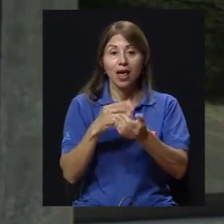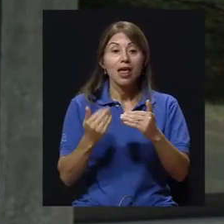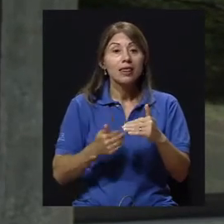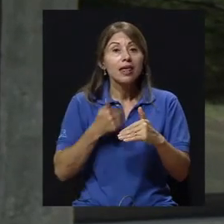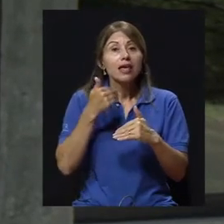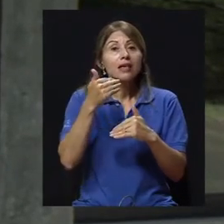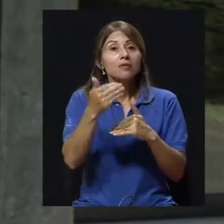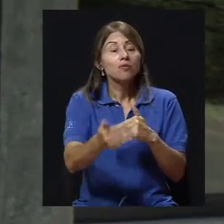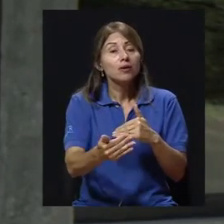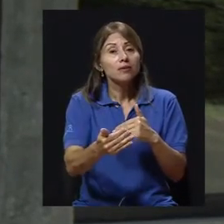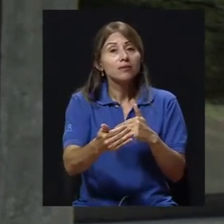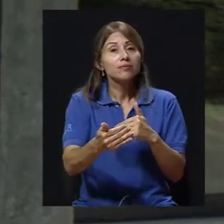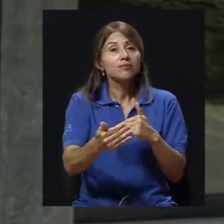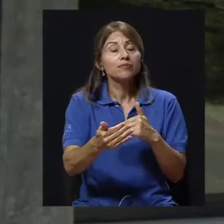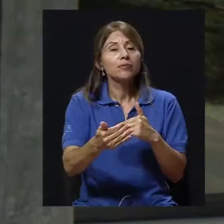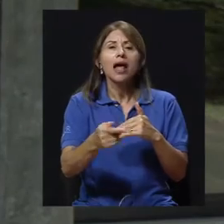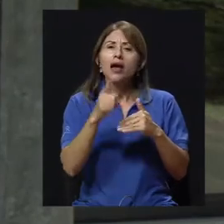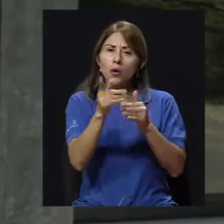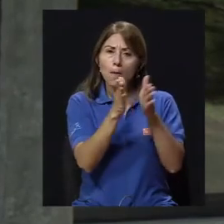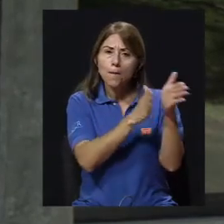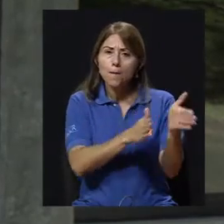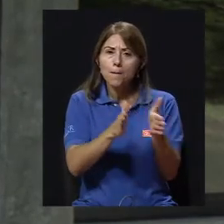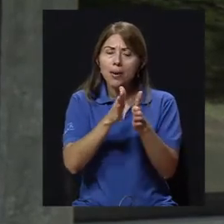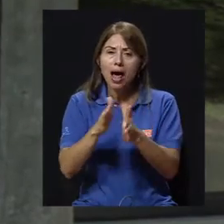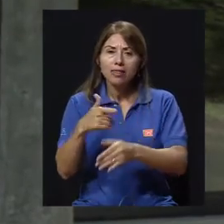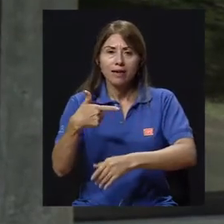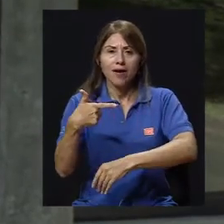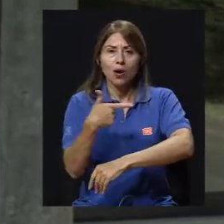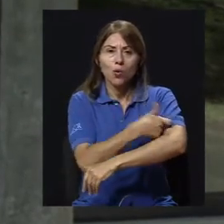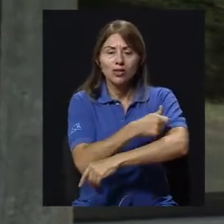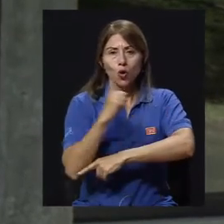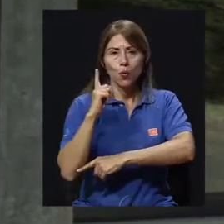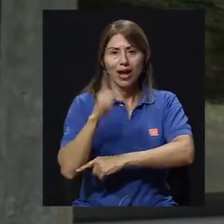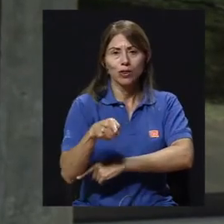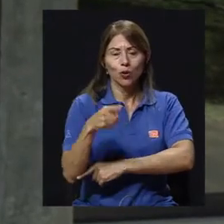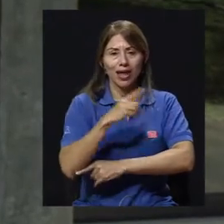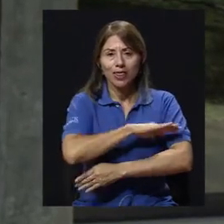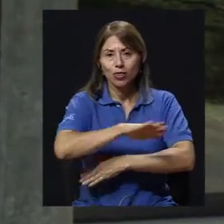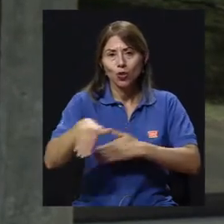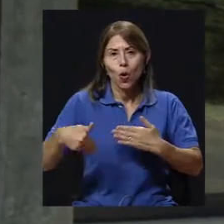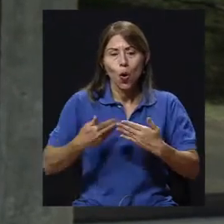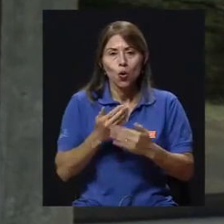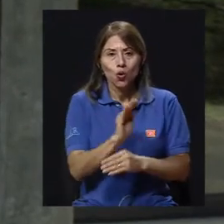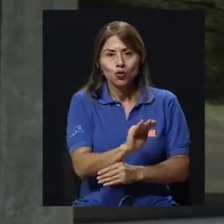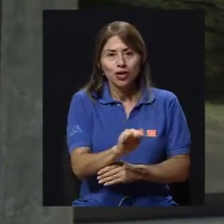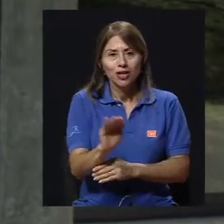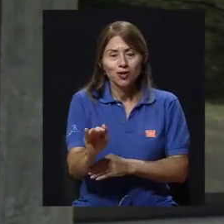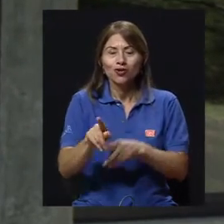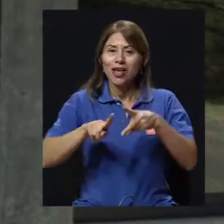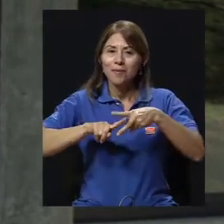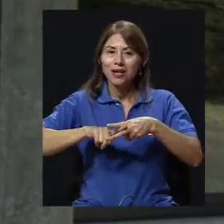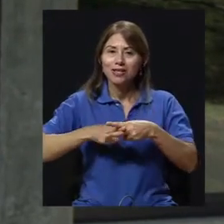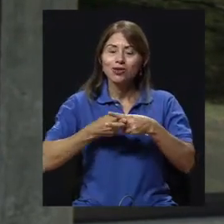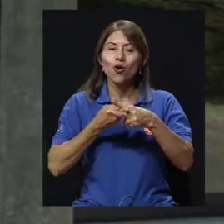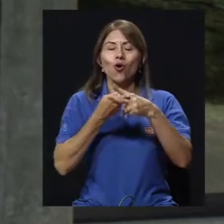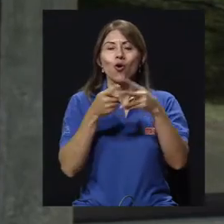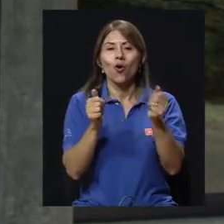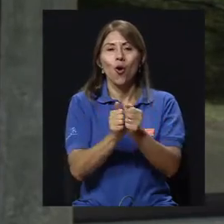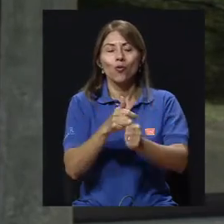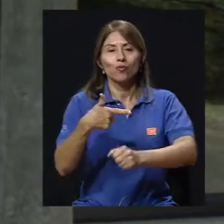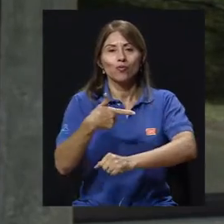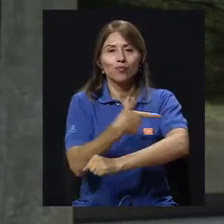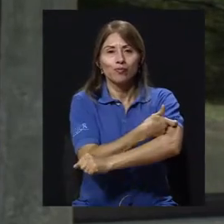plan de vacunación obligatoria de todos los niños, la vacunación contra hepatitis B. Eso